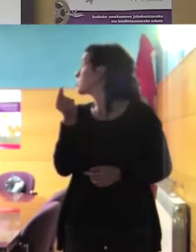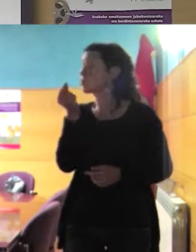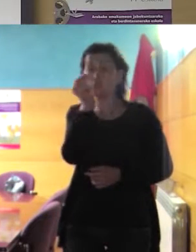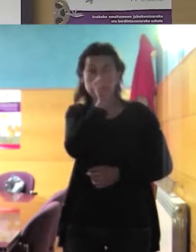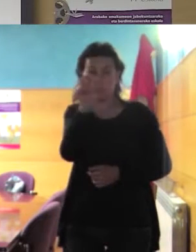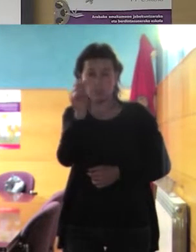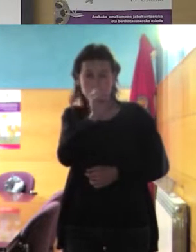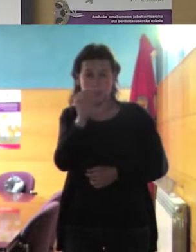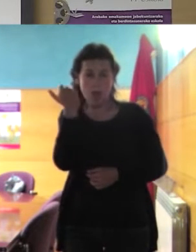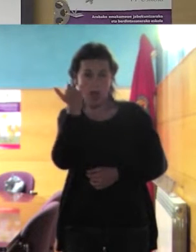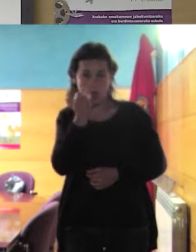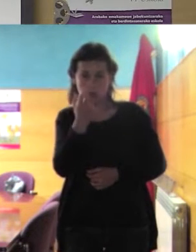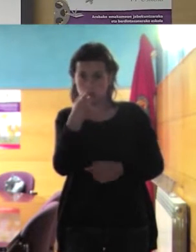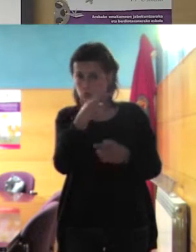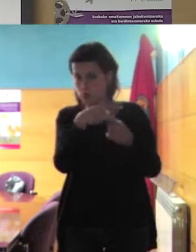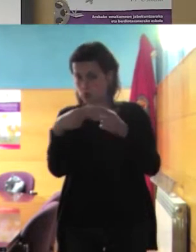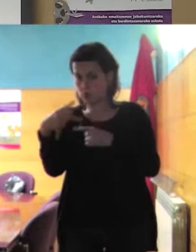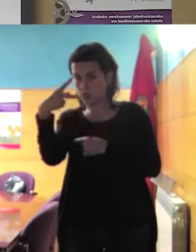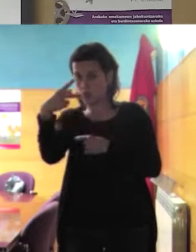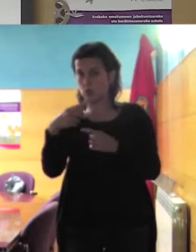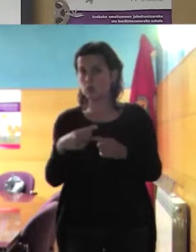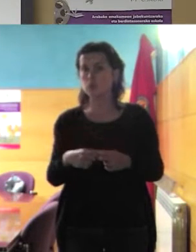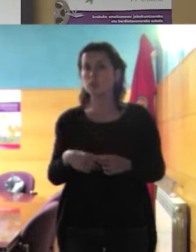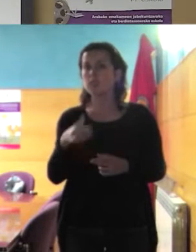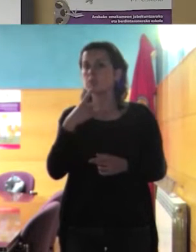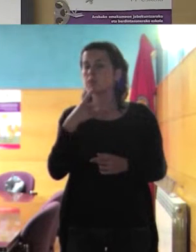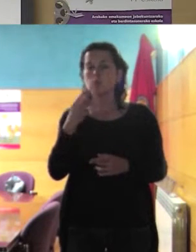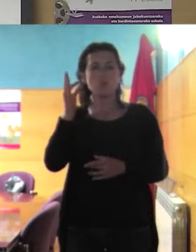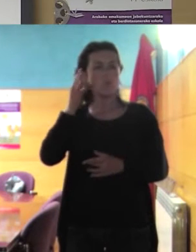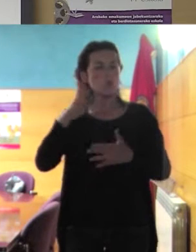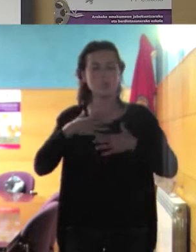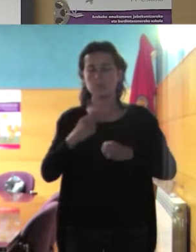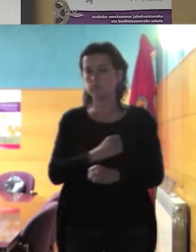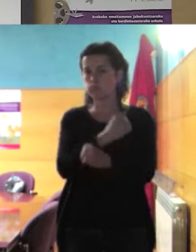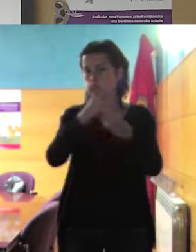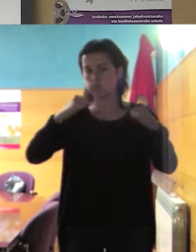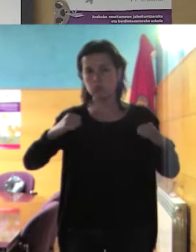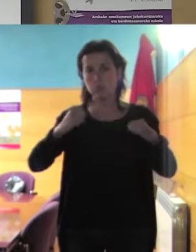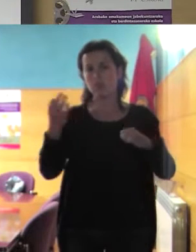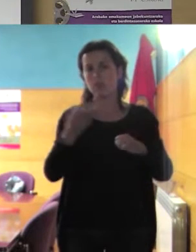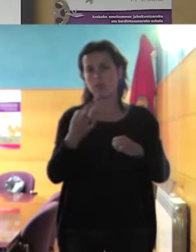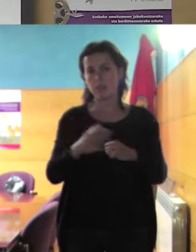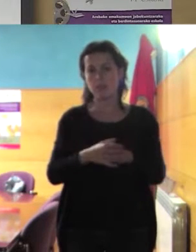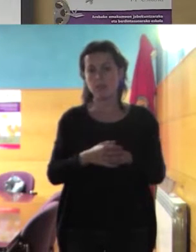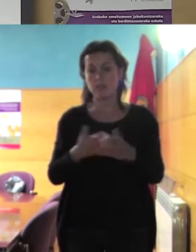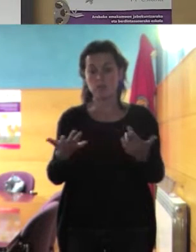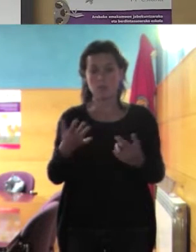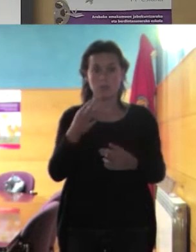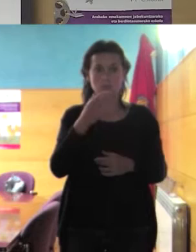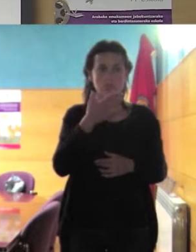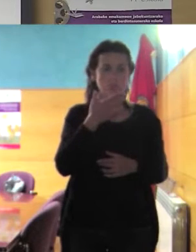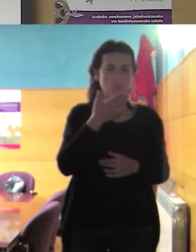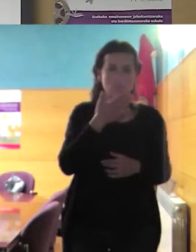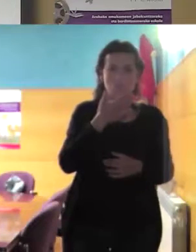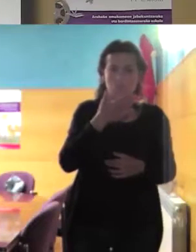bueno pues eso siempre decimos que es prioritario el empoderamiento de las mujeres dejar a las mujeres fuera dejar a una niña fuera del aula